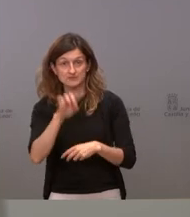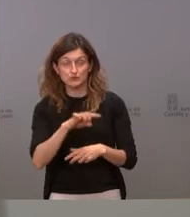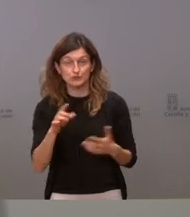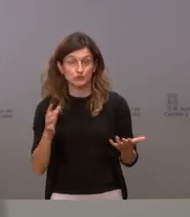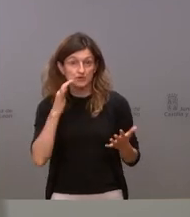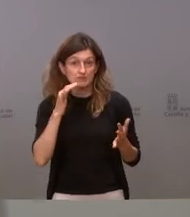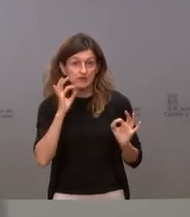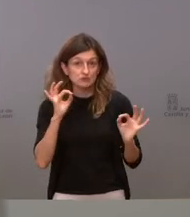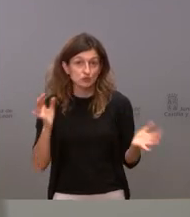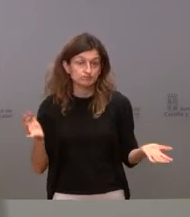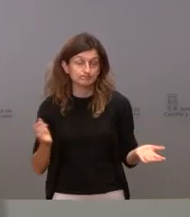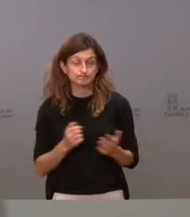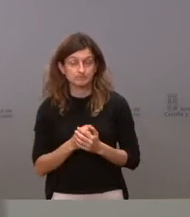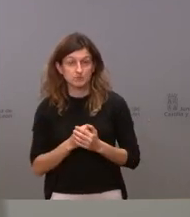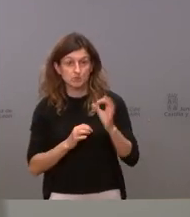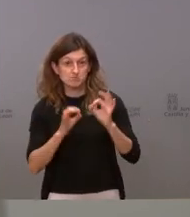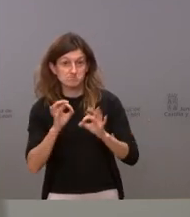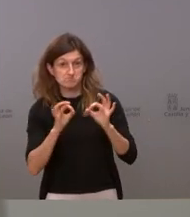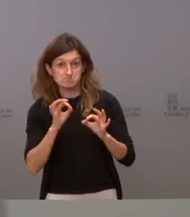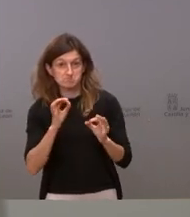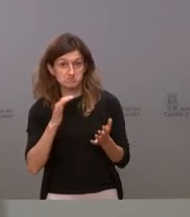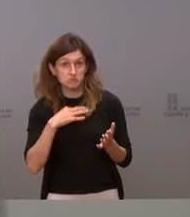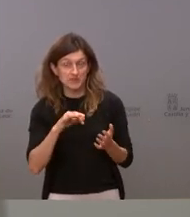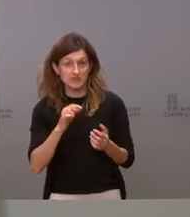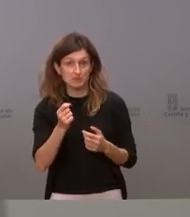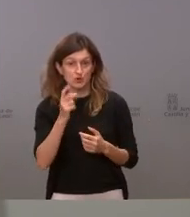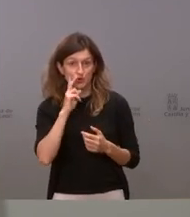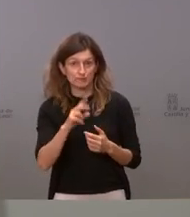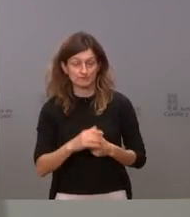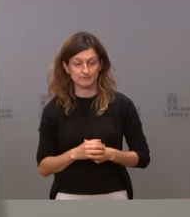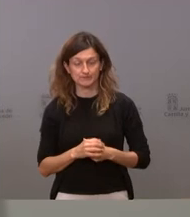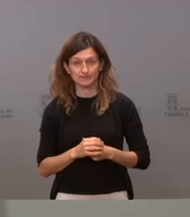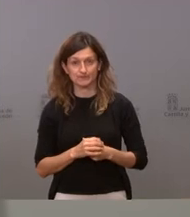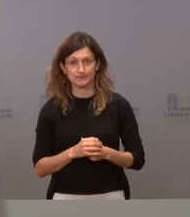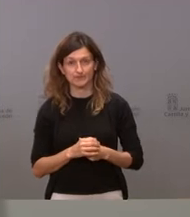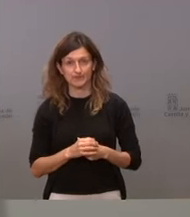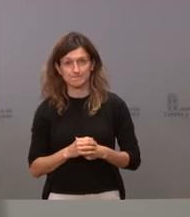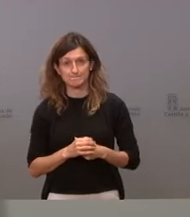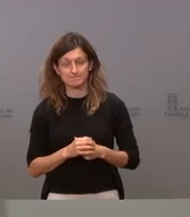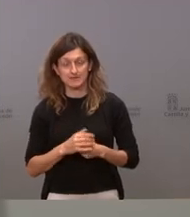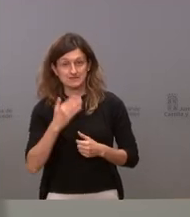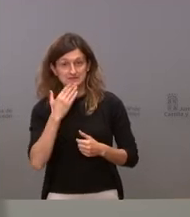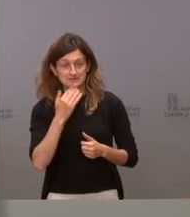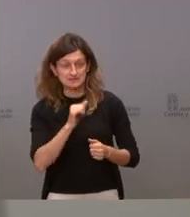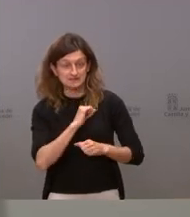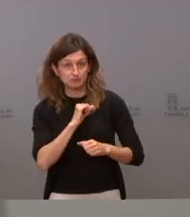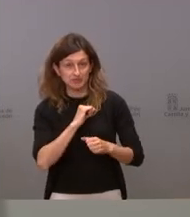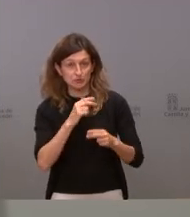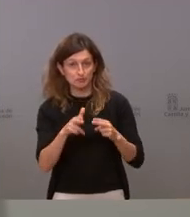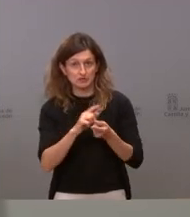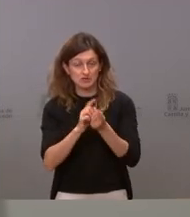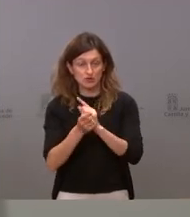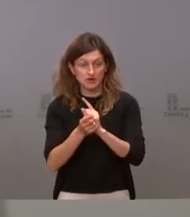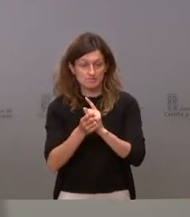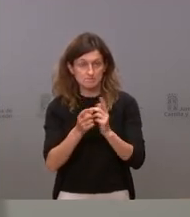Bueno es poco probable a la vista de cómo van las cosas creo que si esperamos a que haya un cambio de signo político igual